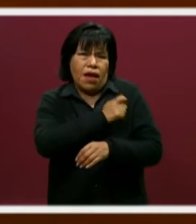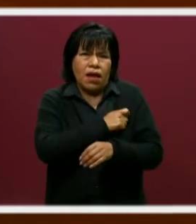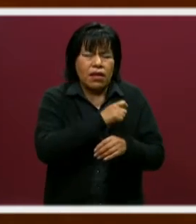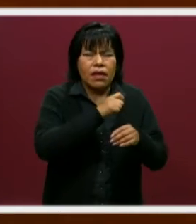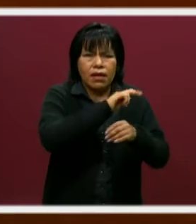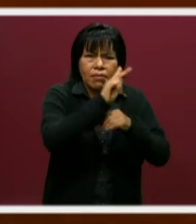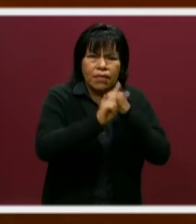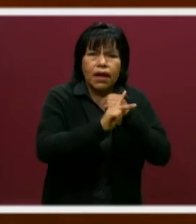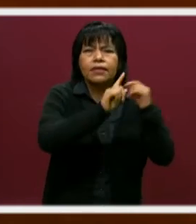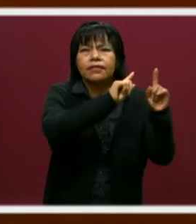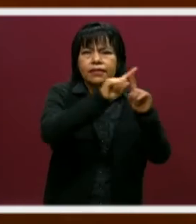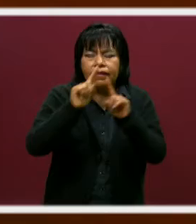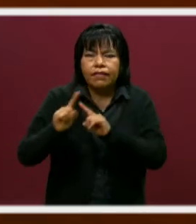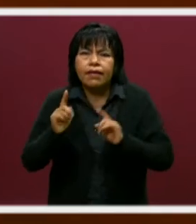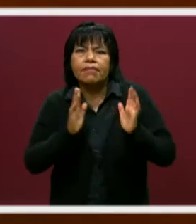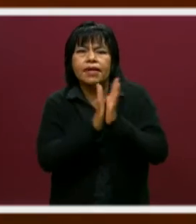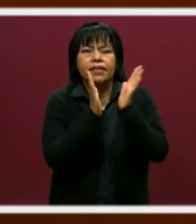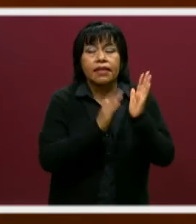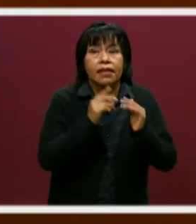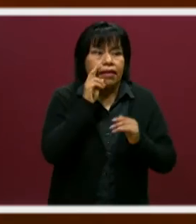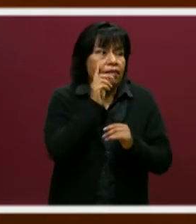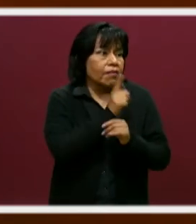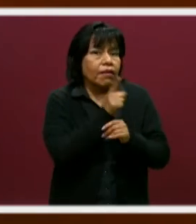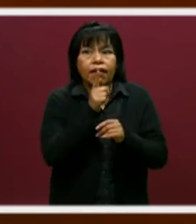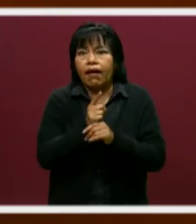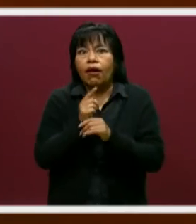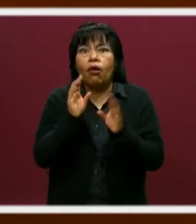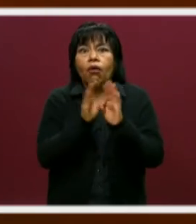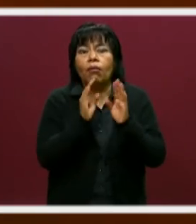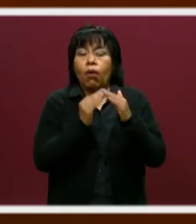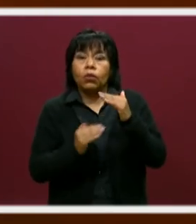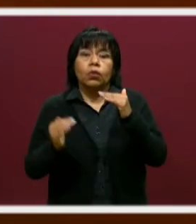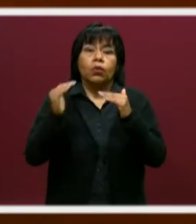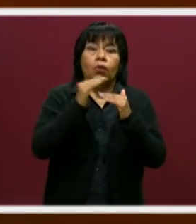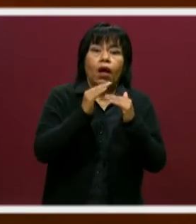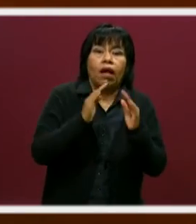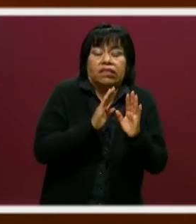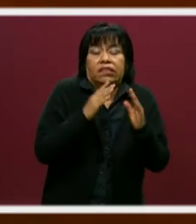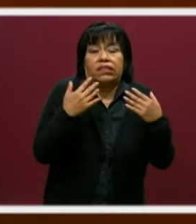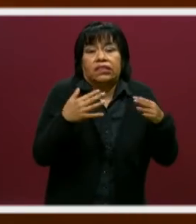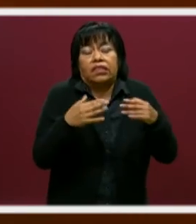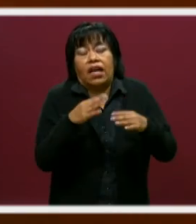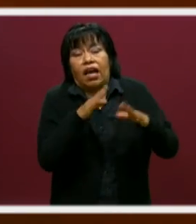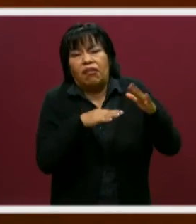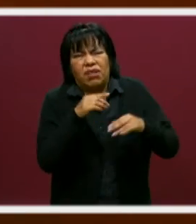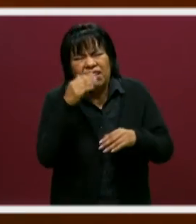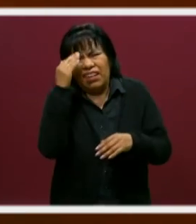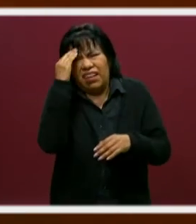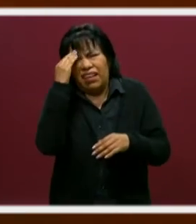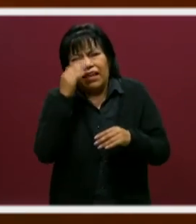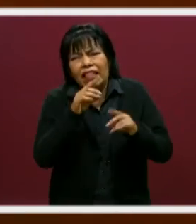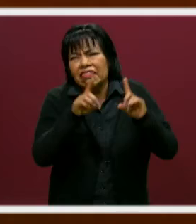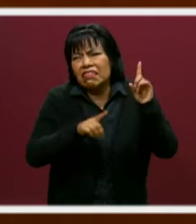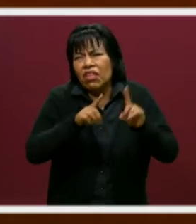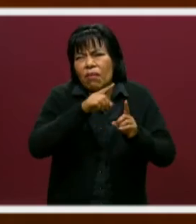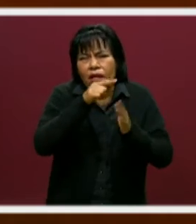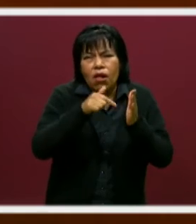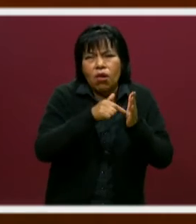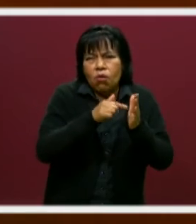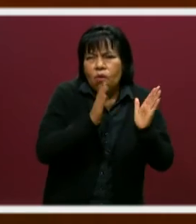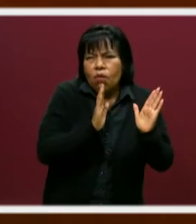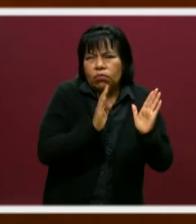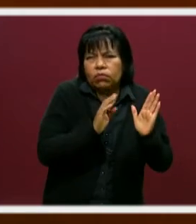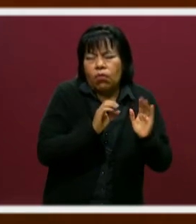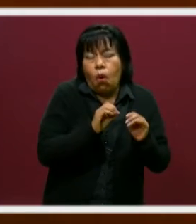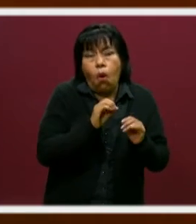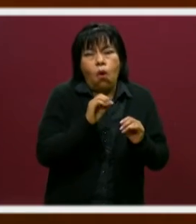diferentes países y vemos cómo van creciendo. Independientemente, muchas veces se piensa que depende del lugar en el que se